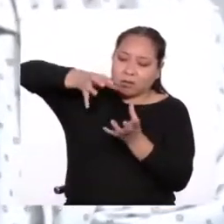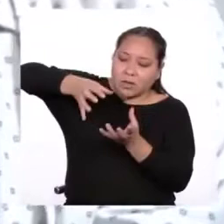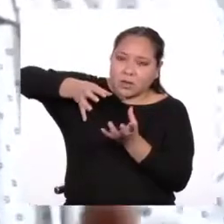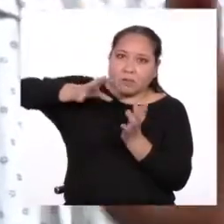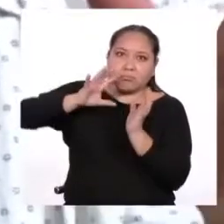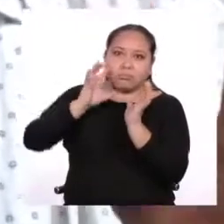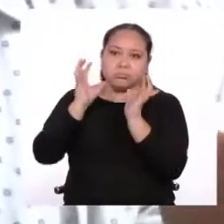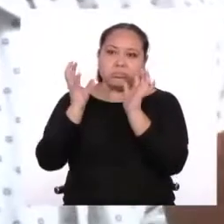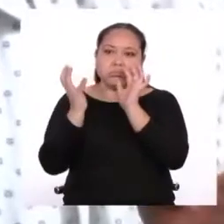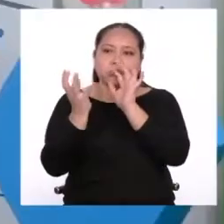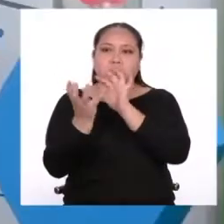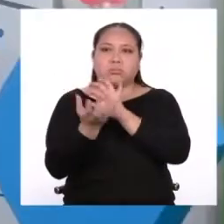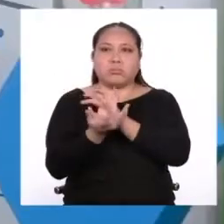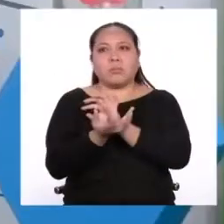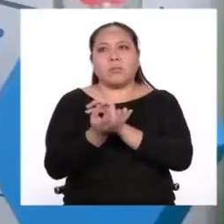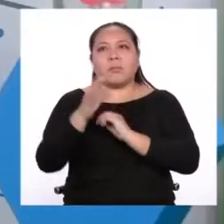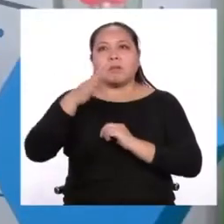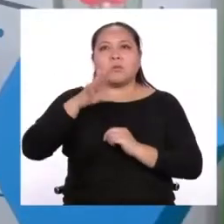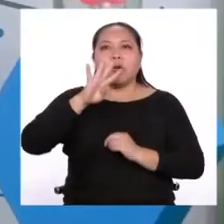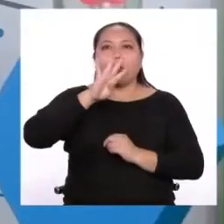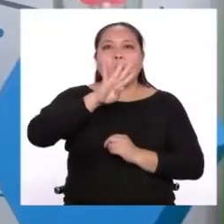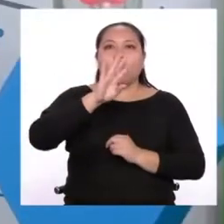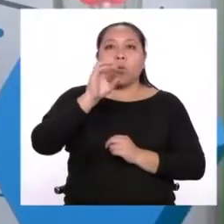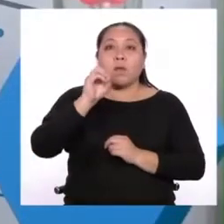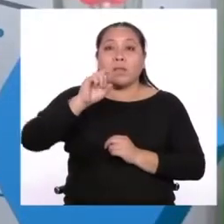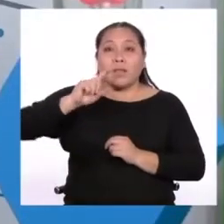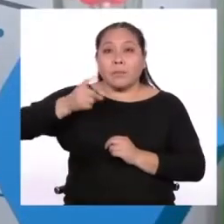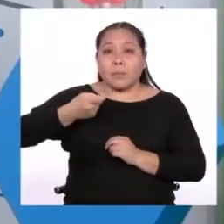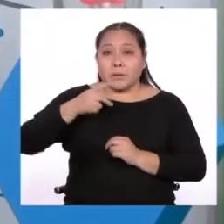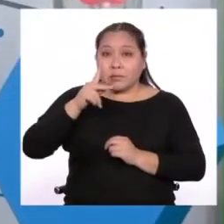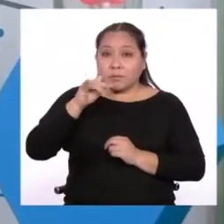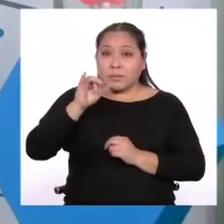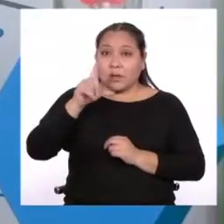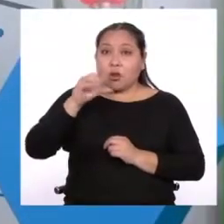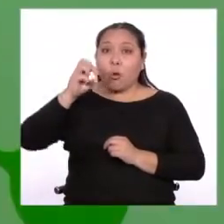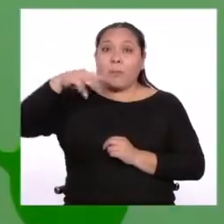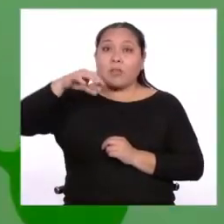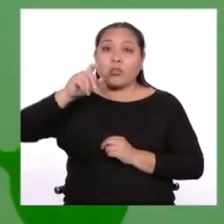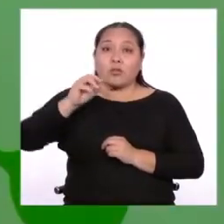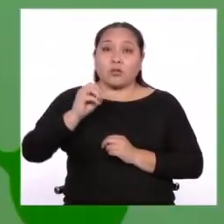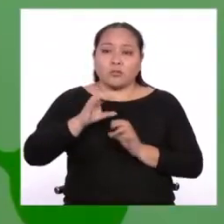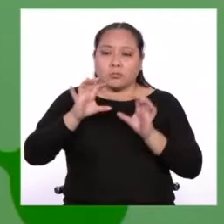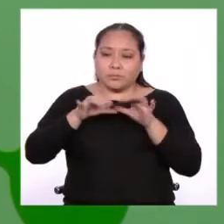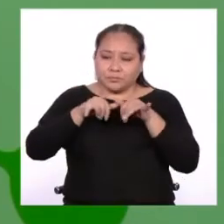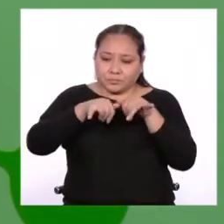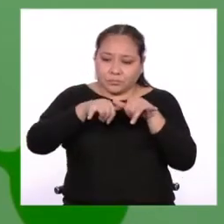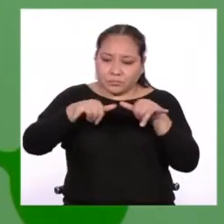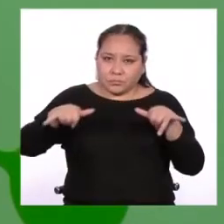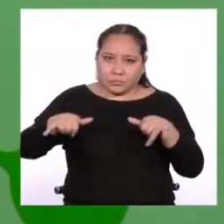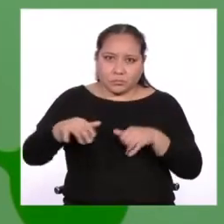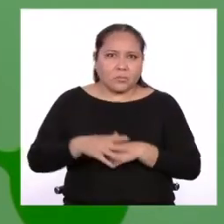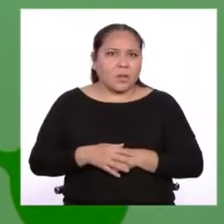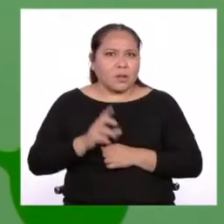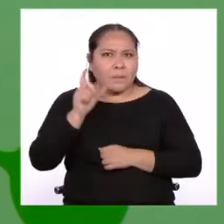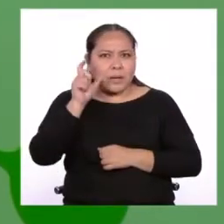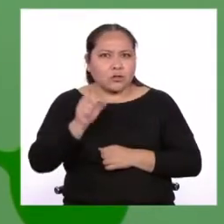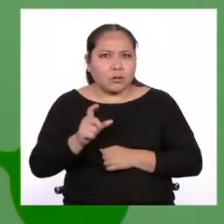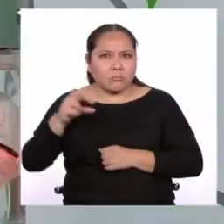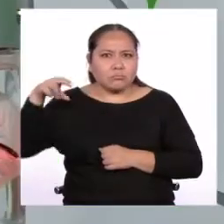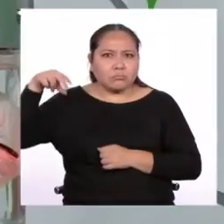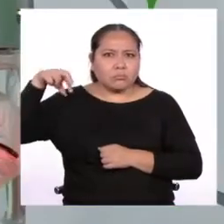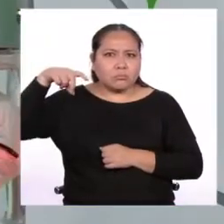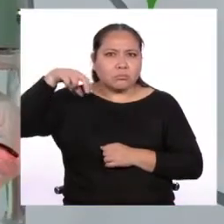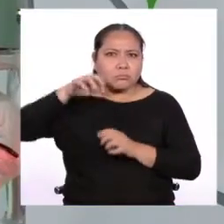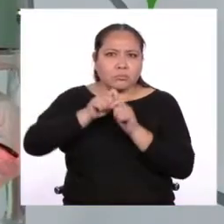esférico de aproximadamente 40 mil kilómetros de circunferencia. ¿Alguien fue por ahí caminando con su huincha midiendo la tierra?